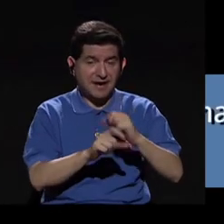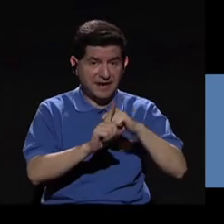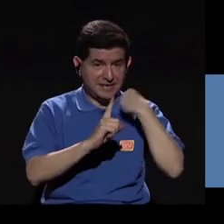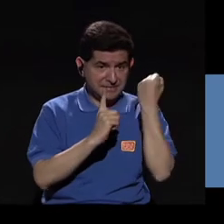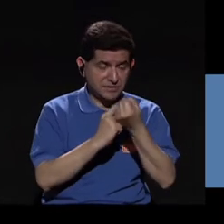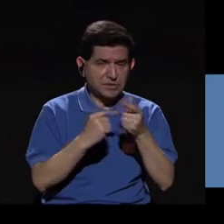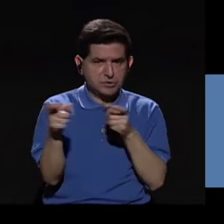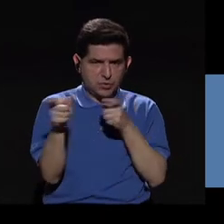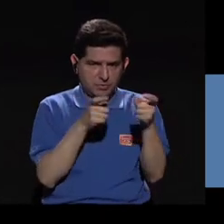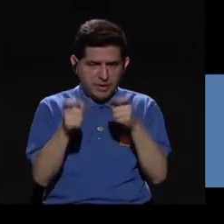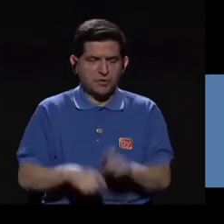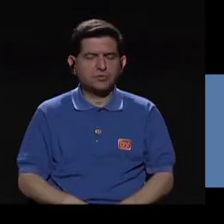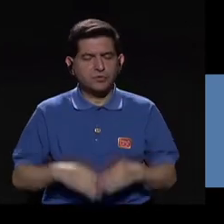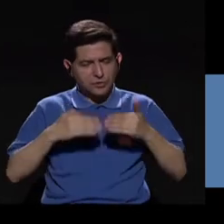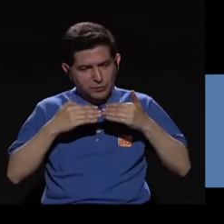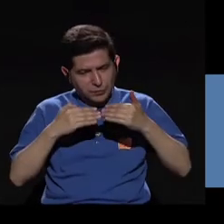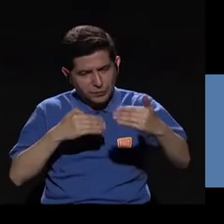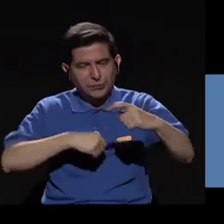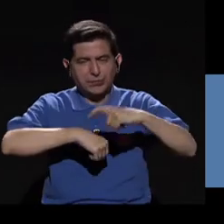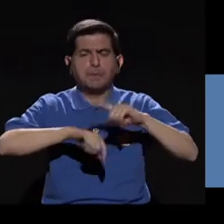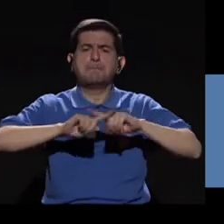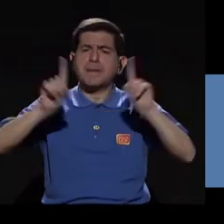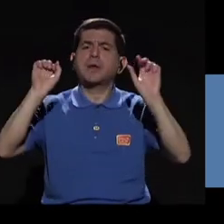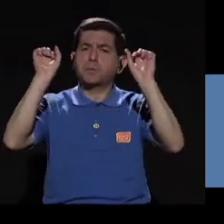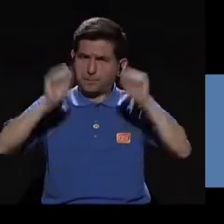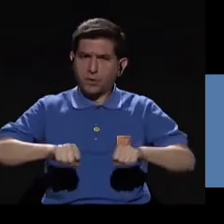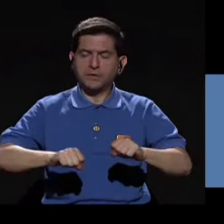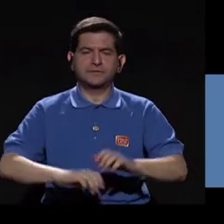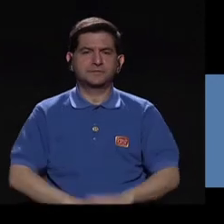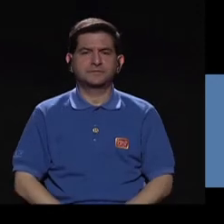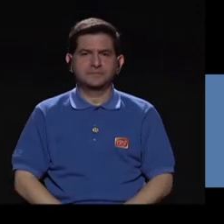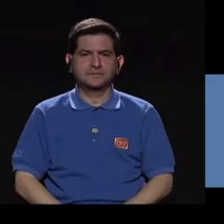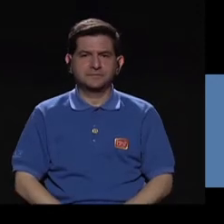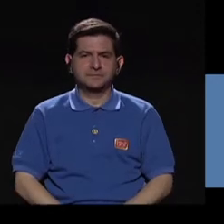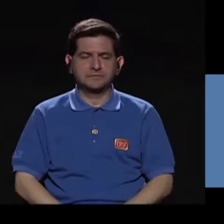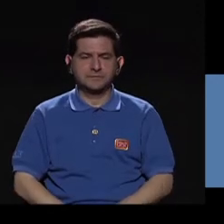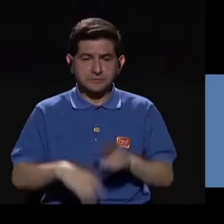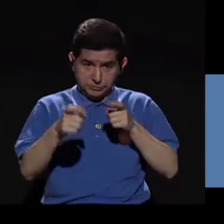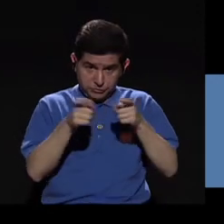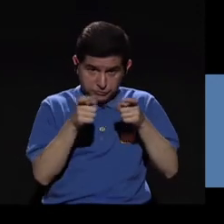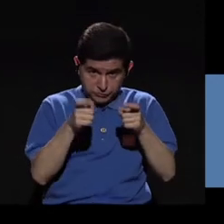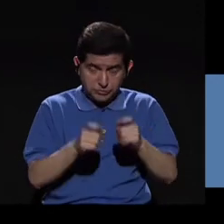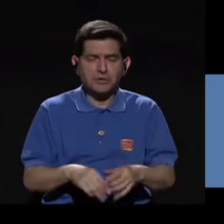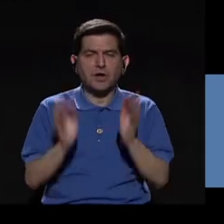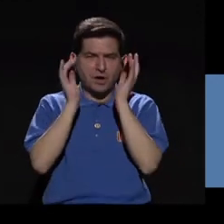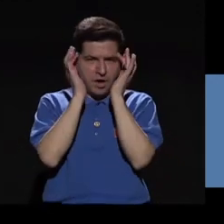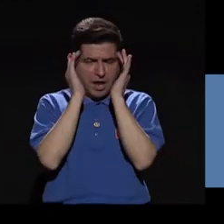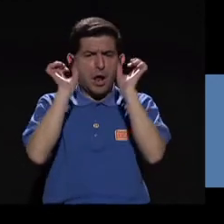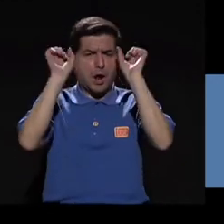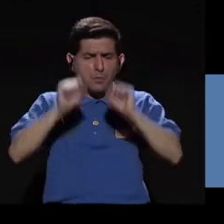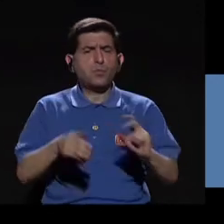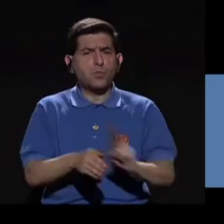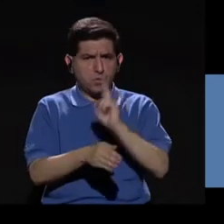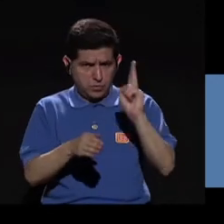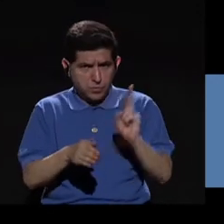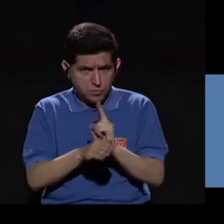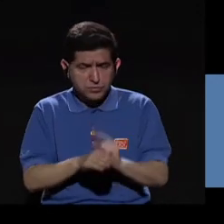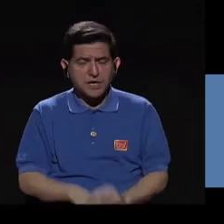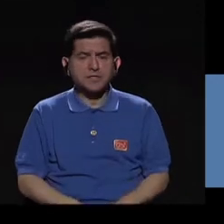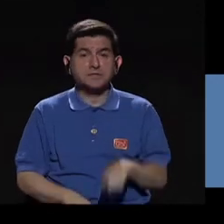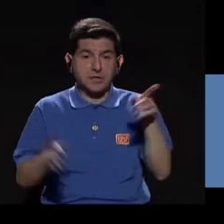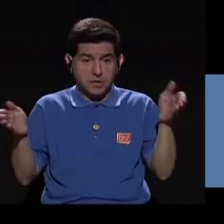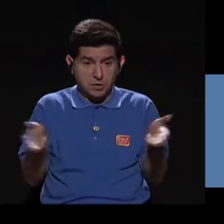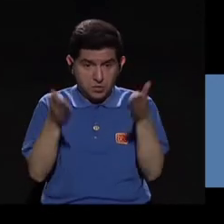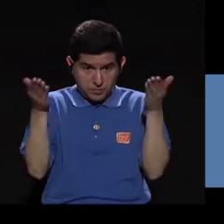y poder controlarlo lleva tiempo, pero es posible. Si se logra manejar, la ansiedad podría utilizarse como